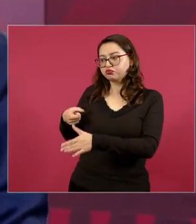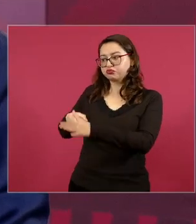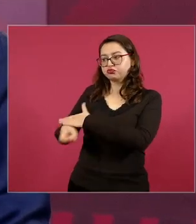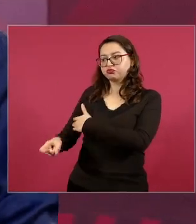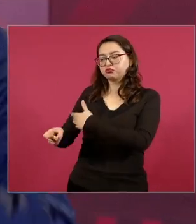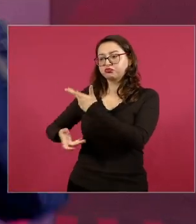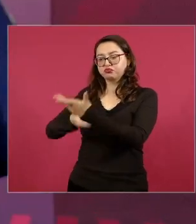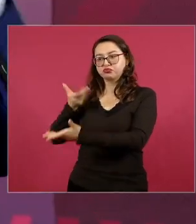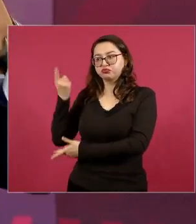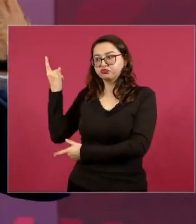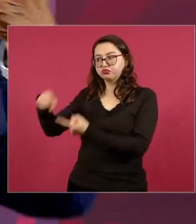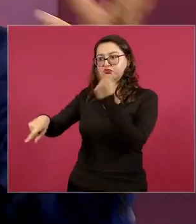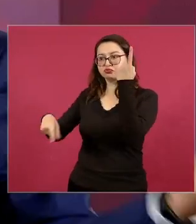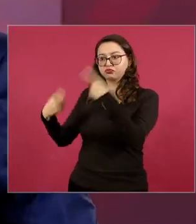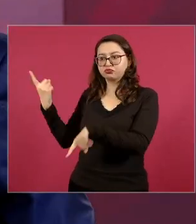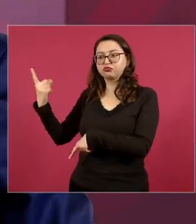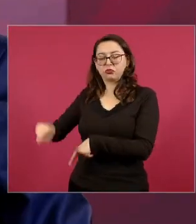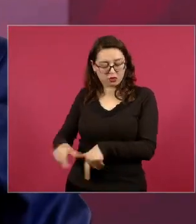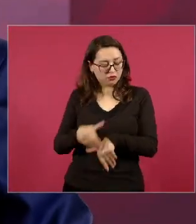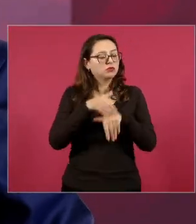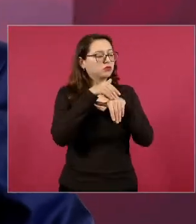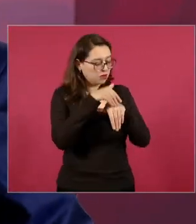del influyentismo